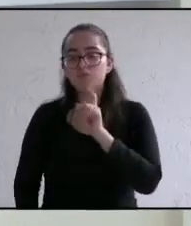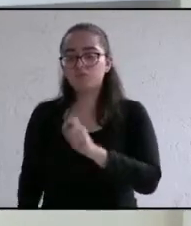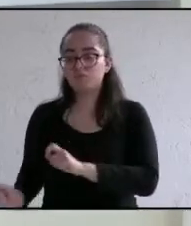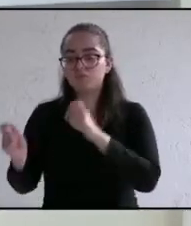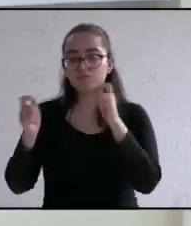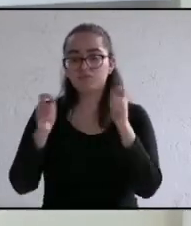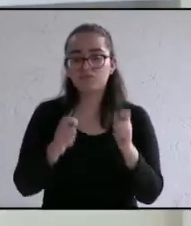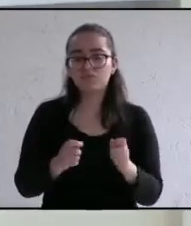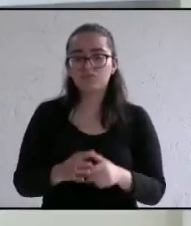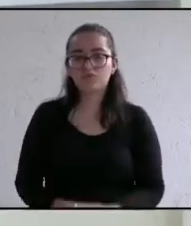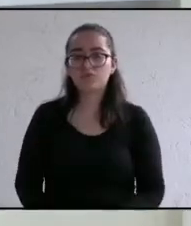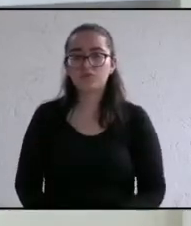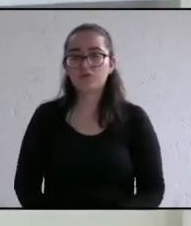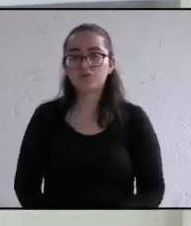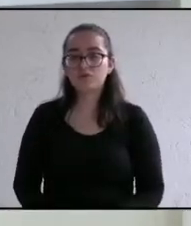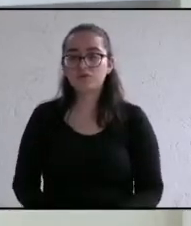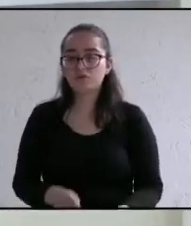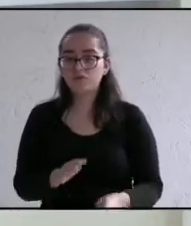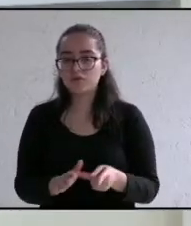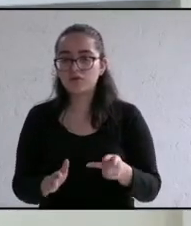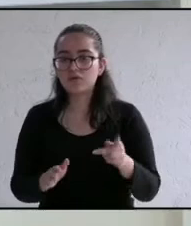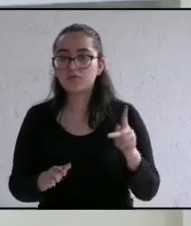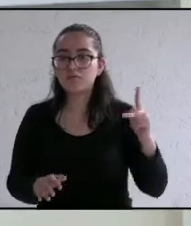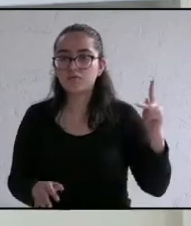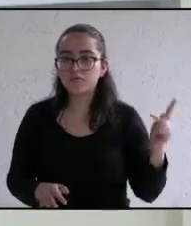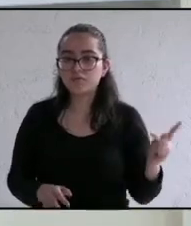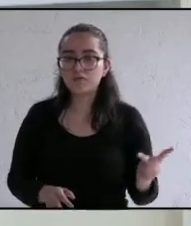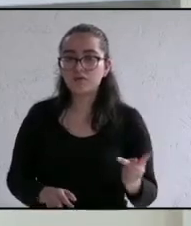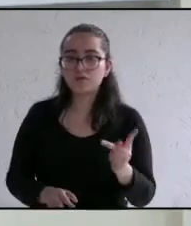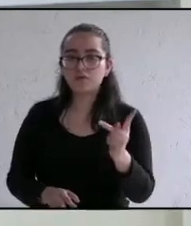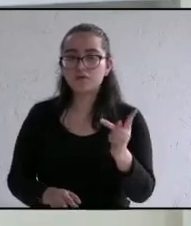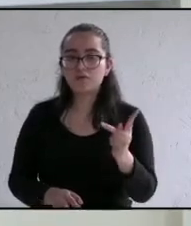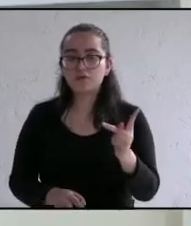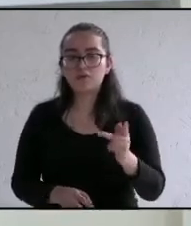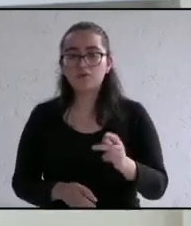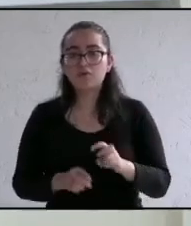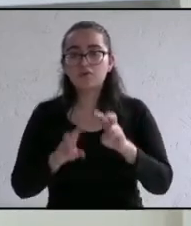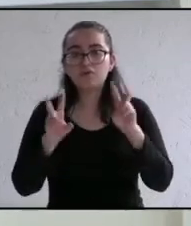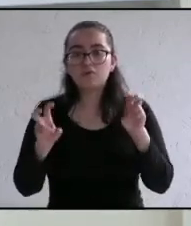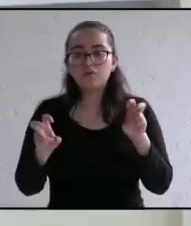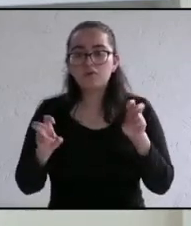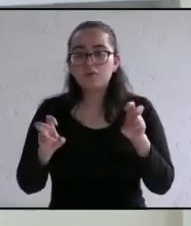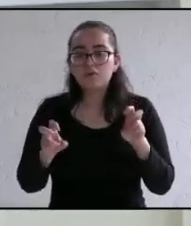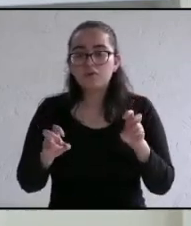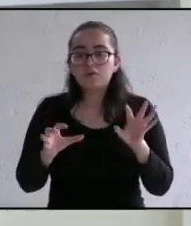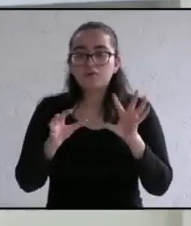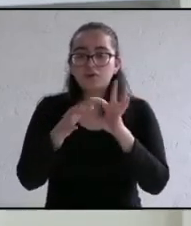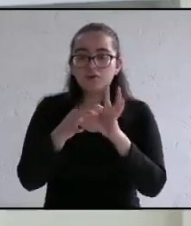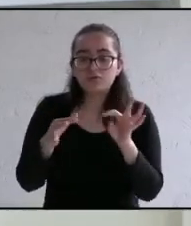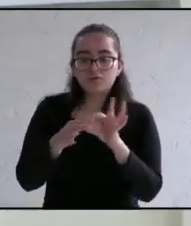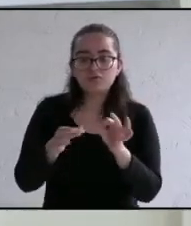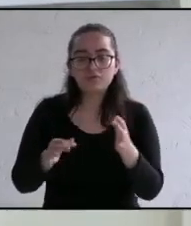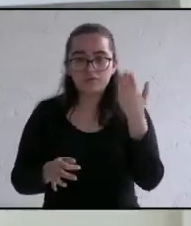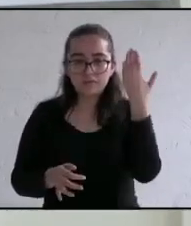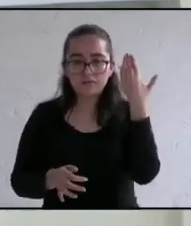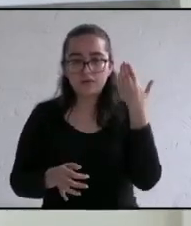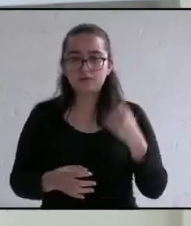ahora con las preguntas de seguimiento en relación con su primera exposición adelante